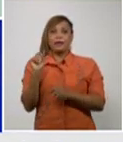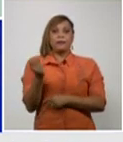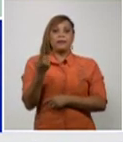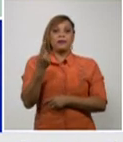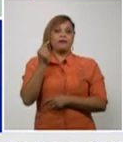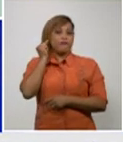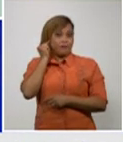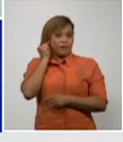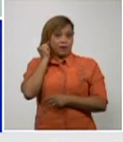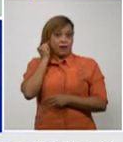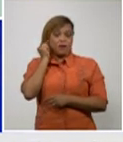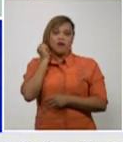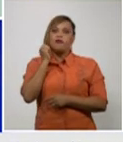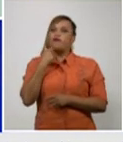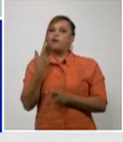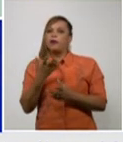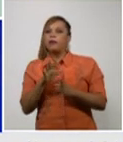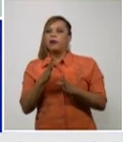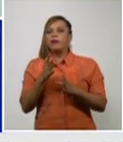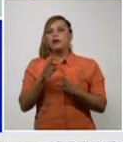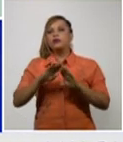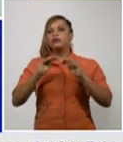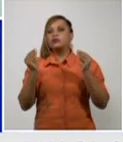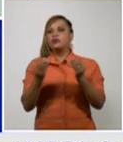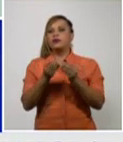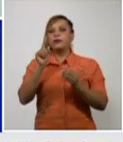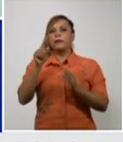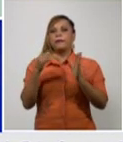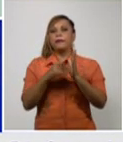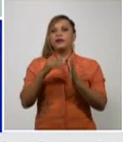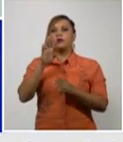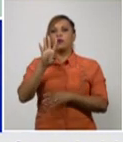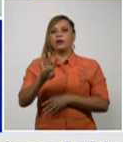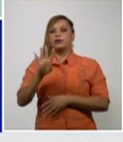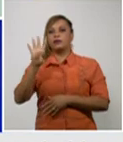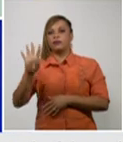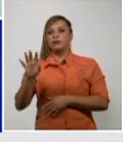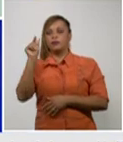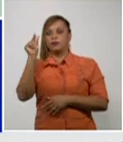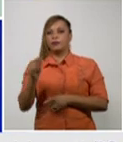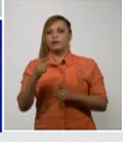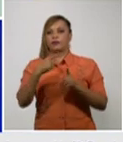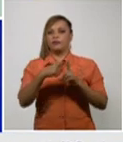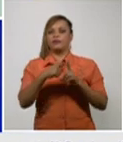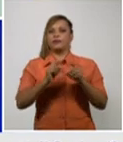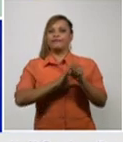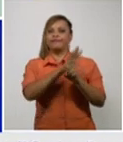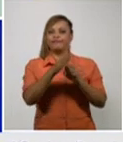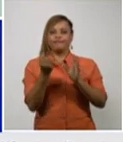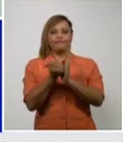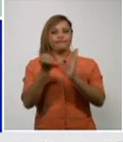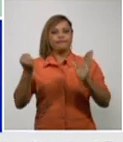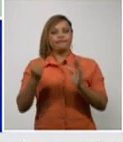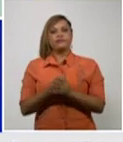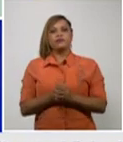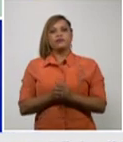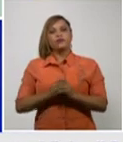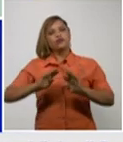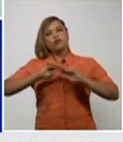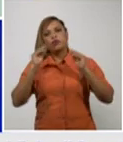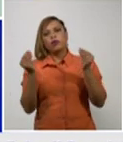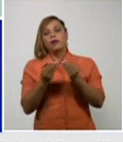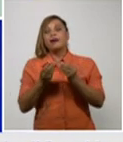que fueron un total de 1.044 casos diagnosticados el resto ha sido alto